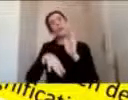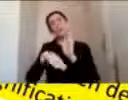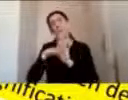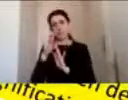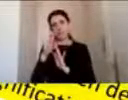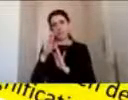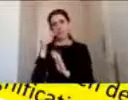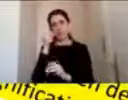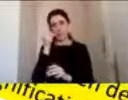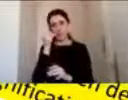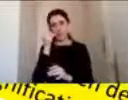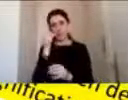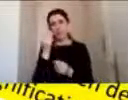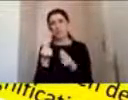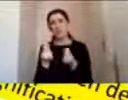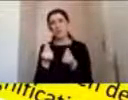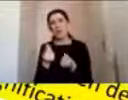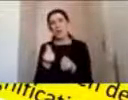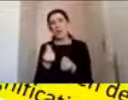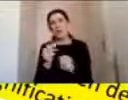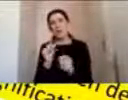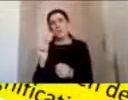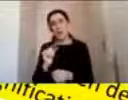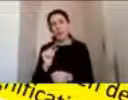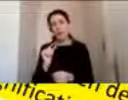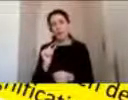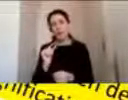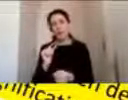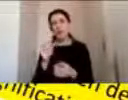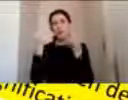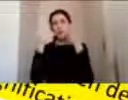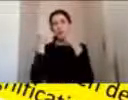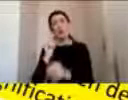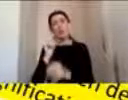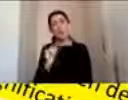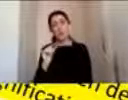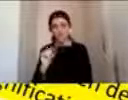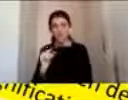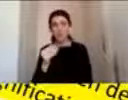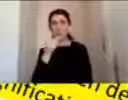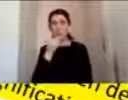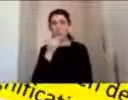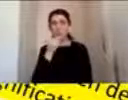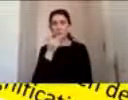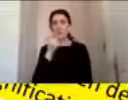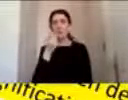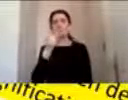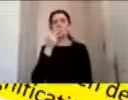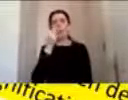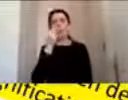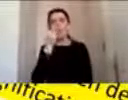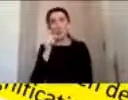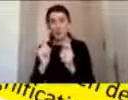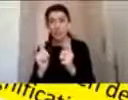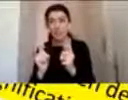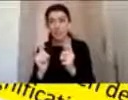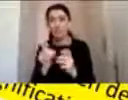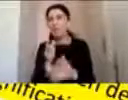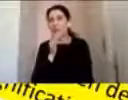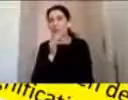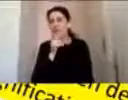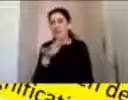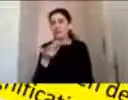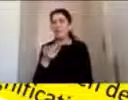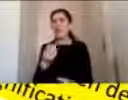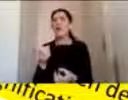Economía precaria, un bajo nivel educativo también, tiene que ver mucho con la percepción del riesgo, por la percepción del riesgo en el ambiente en que yo me